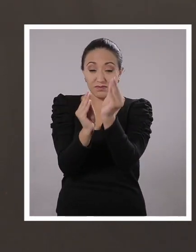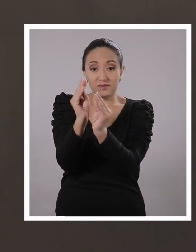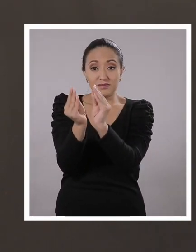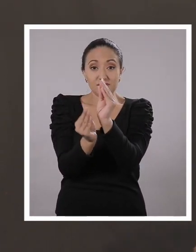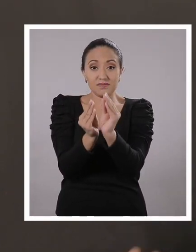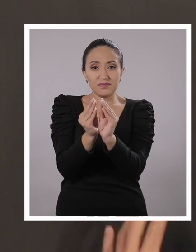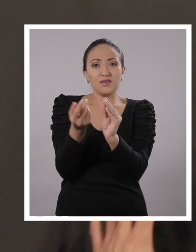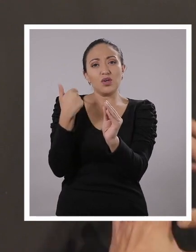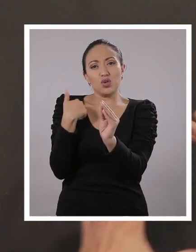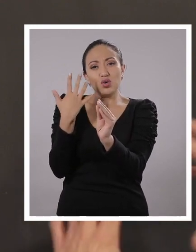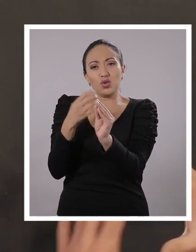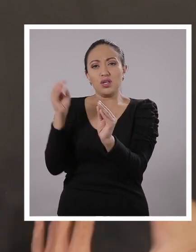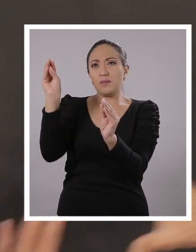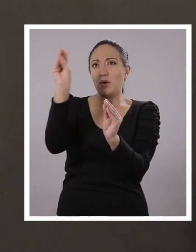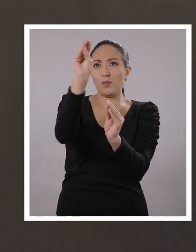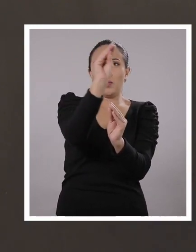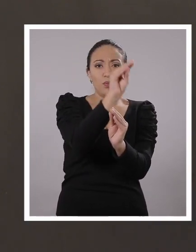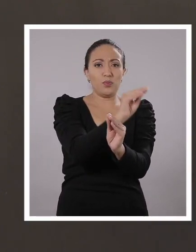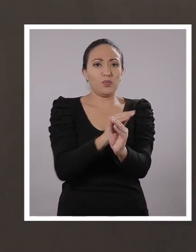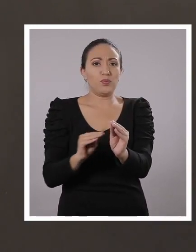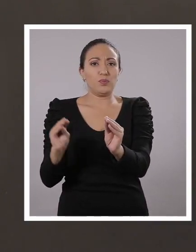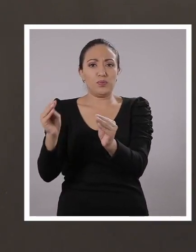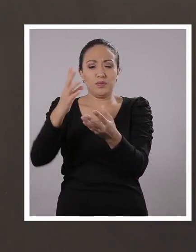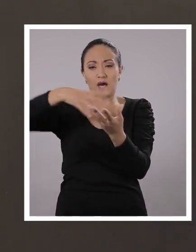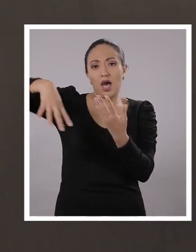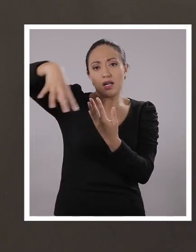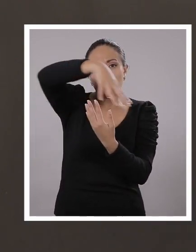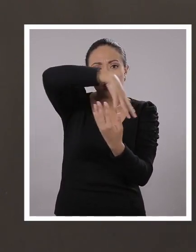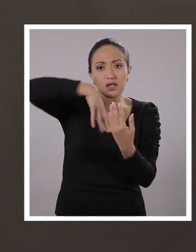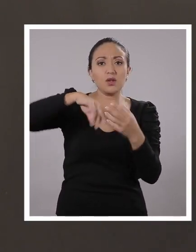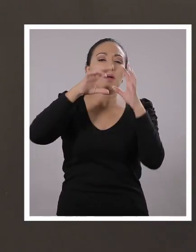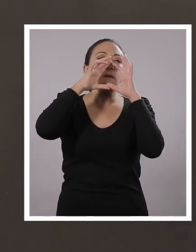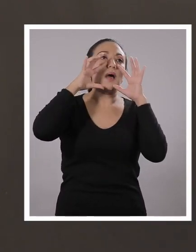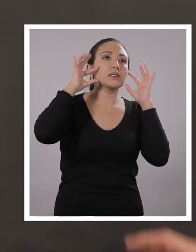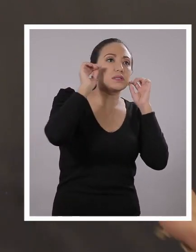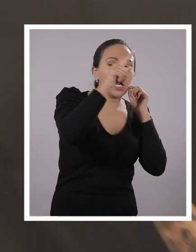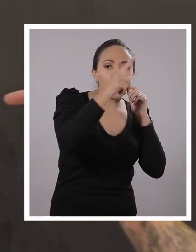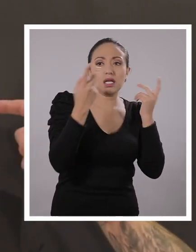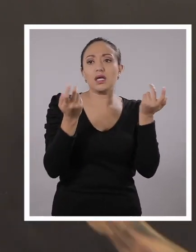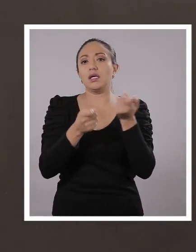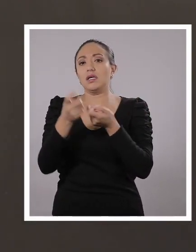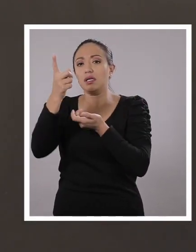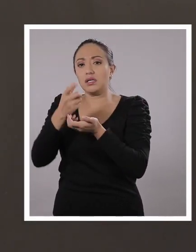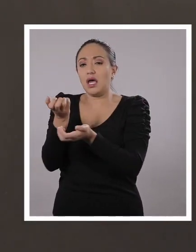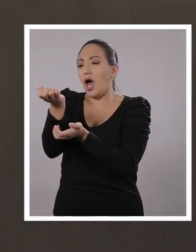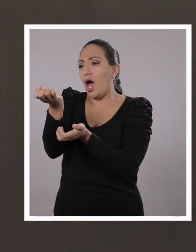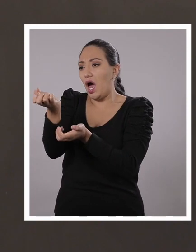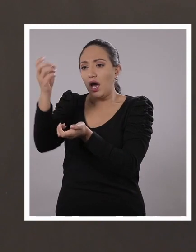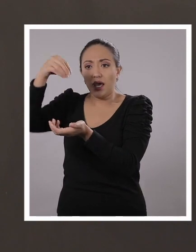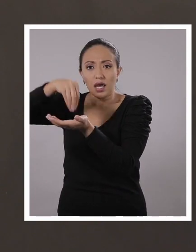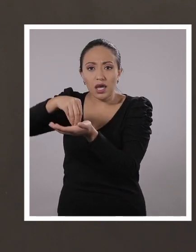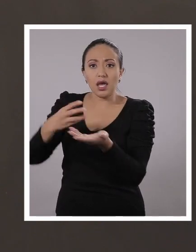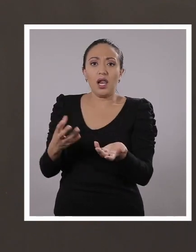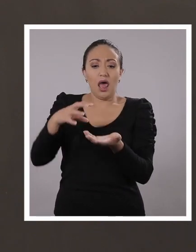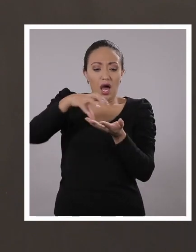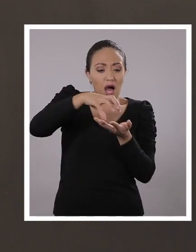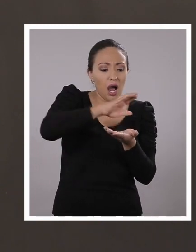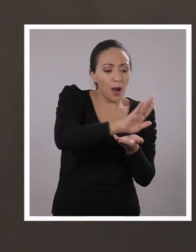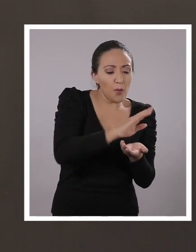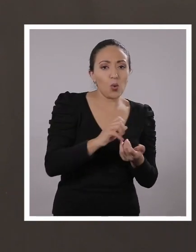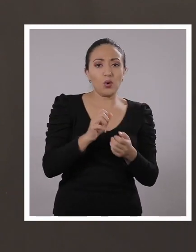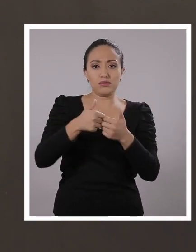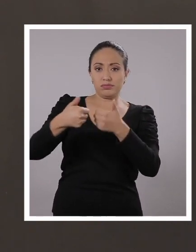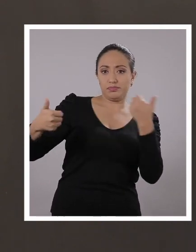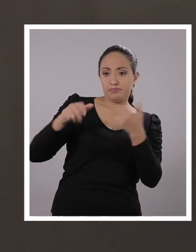del coronavirus, también quise poner todos los elementos que están a su alrededor, por ejemplo, la mascarilla, el gel antibacterial, el jabón, el